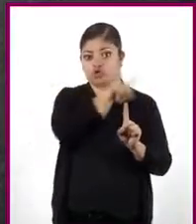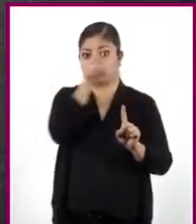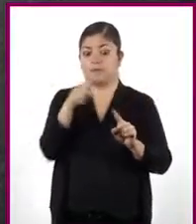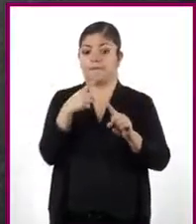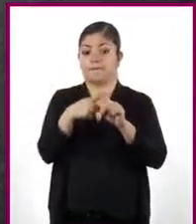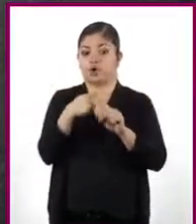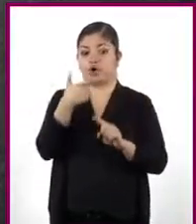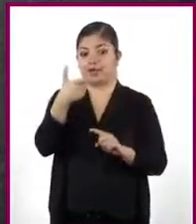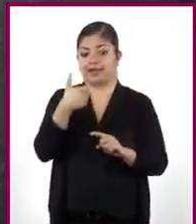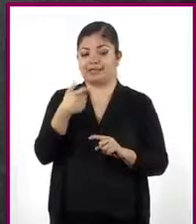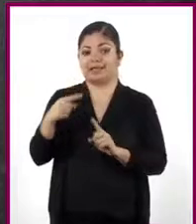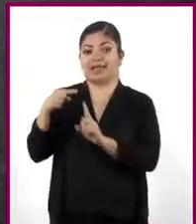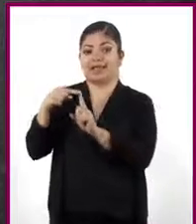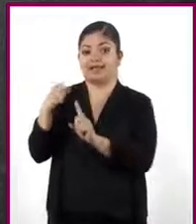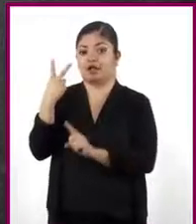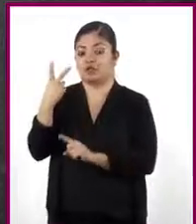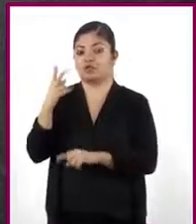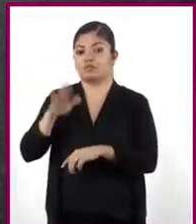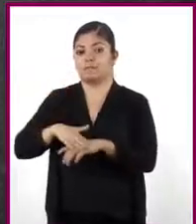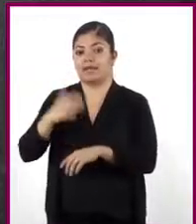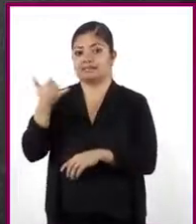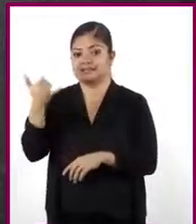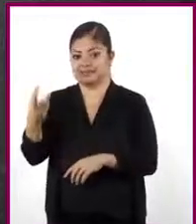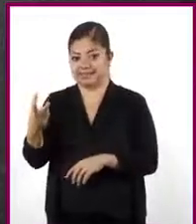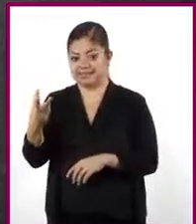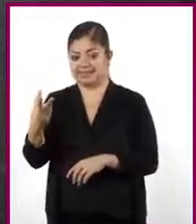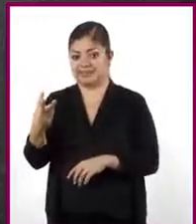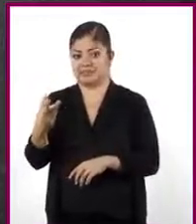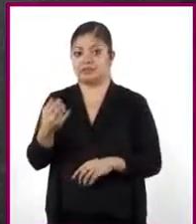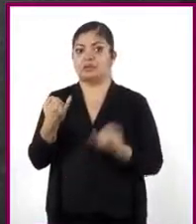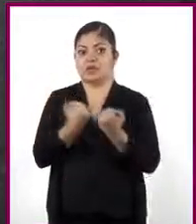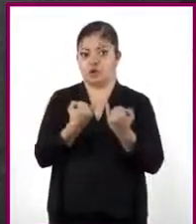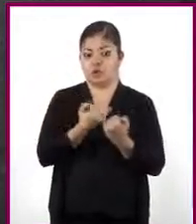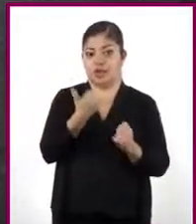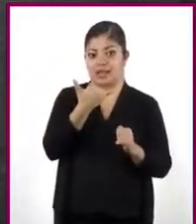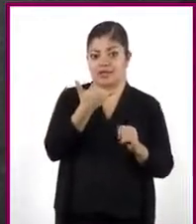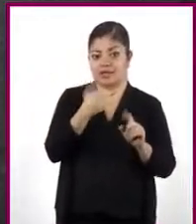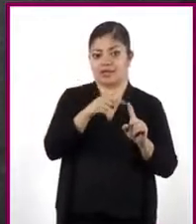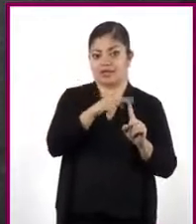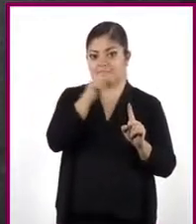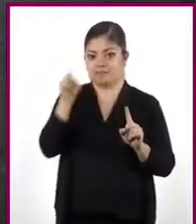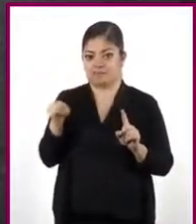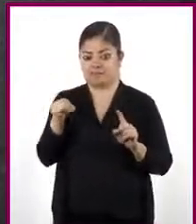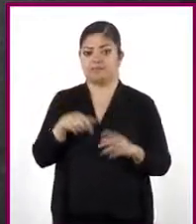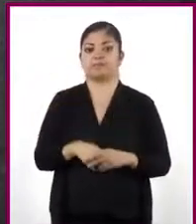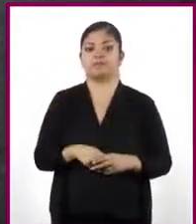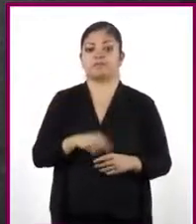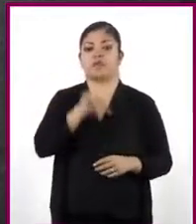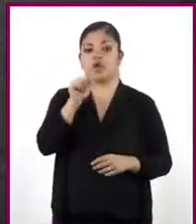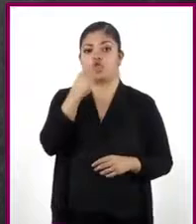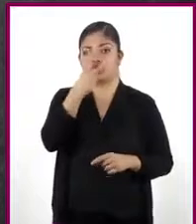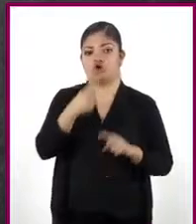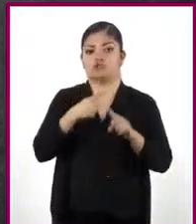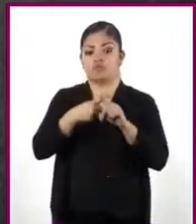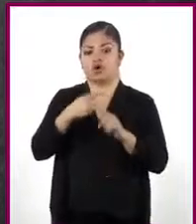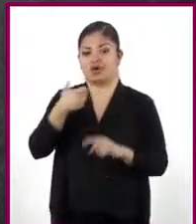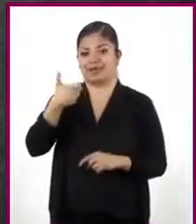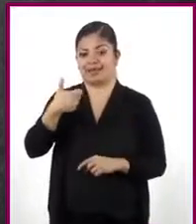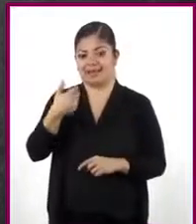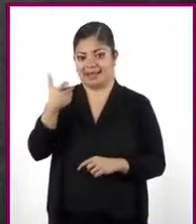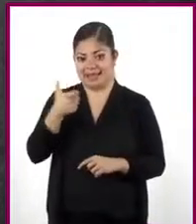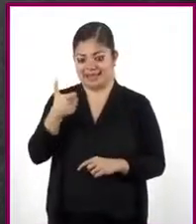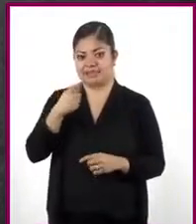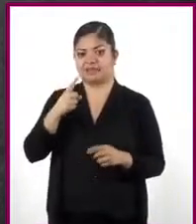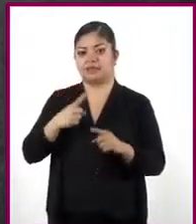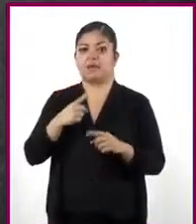entre 2 más 3 y a Y. Luego tenemos 2 por X entre 2 más 3